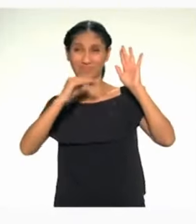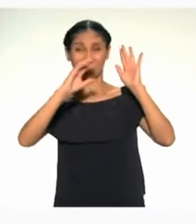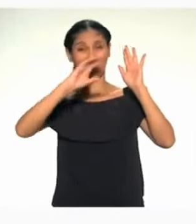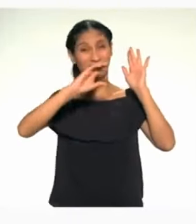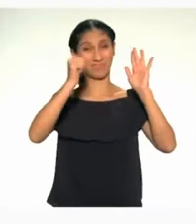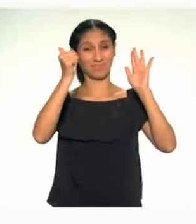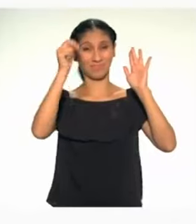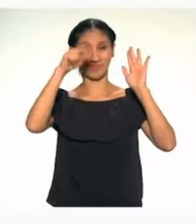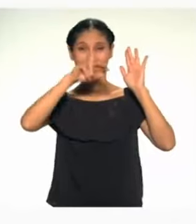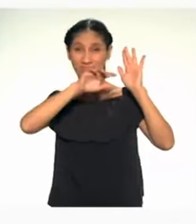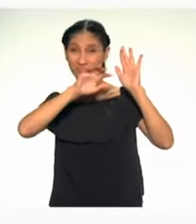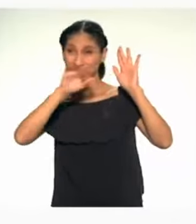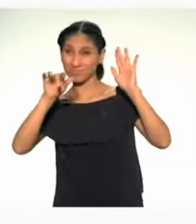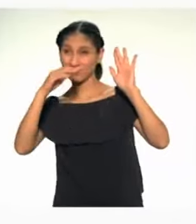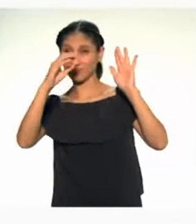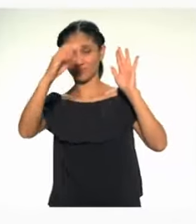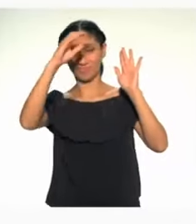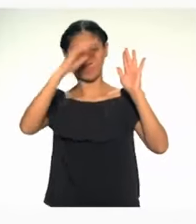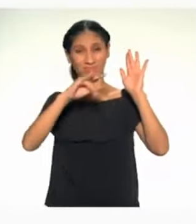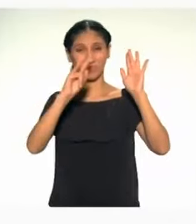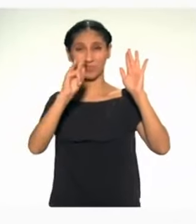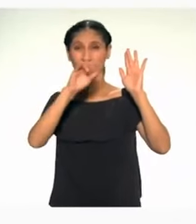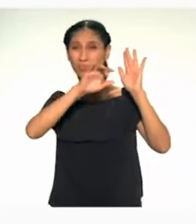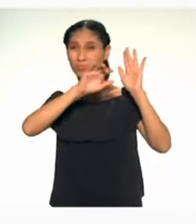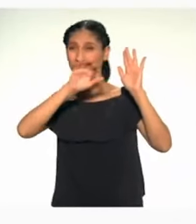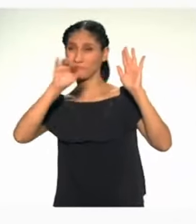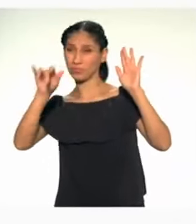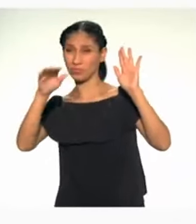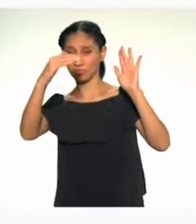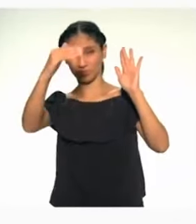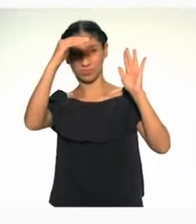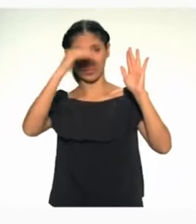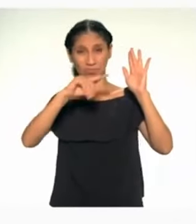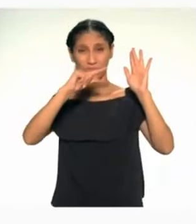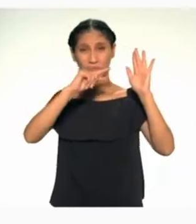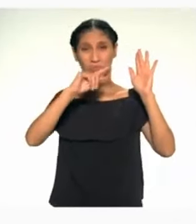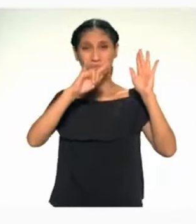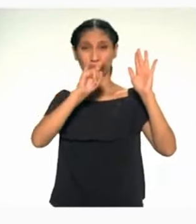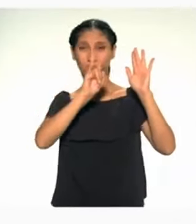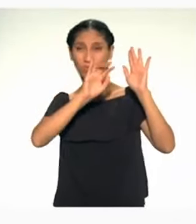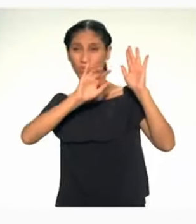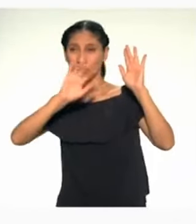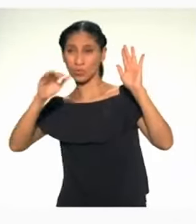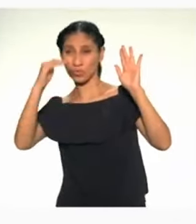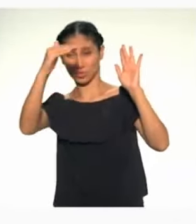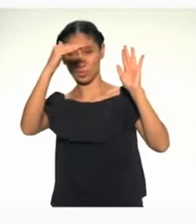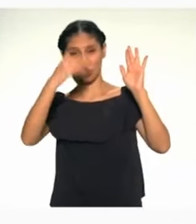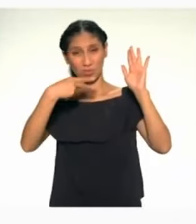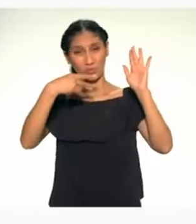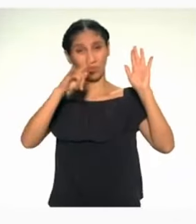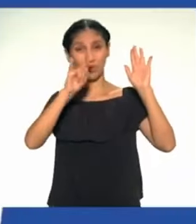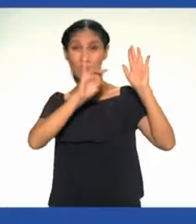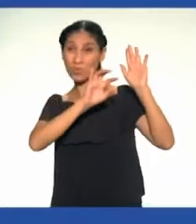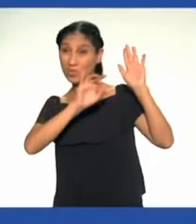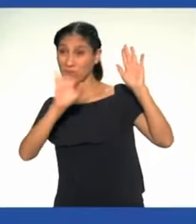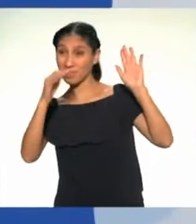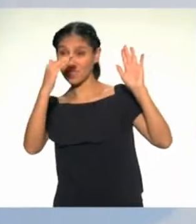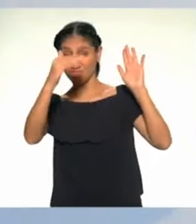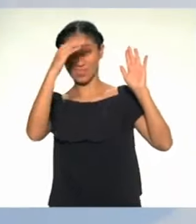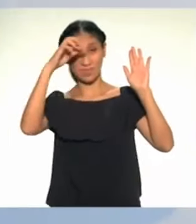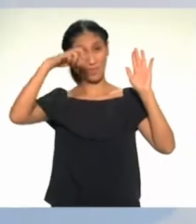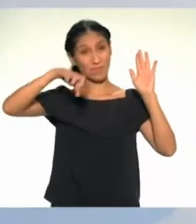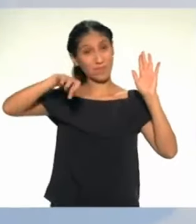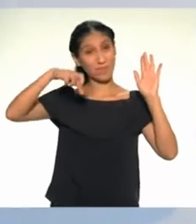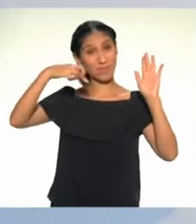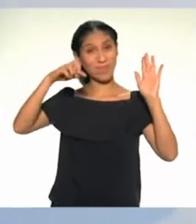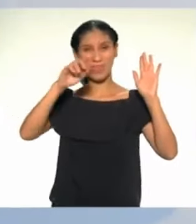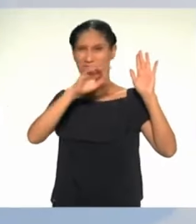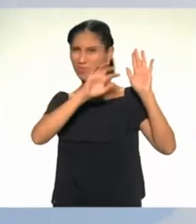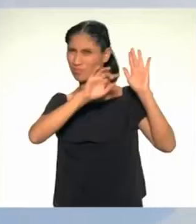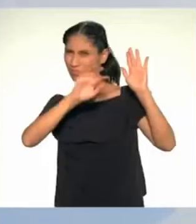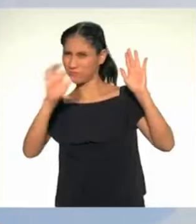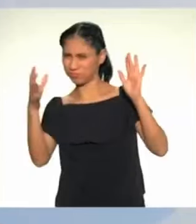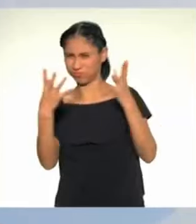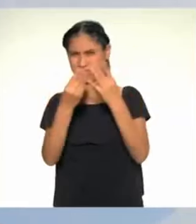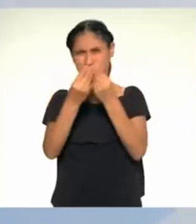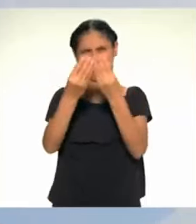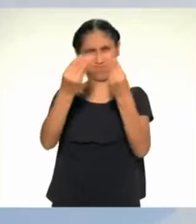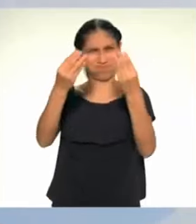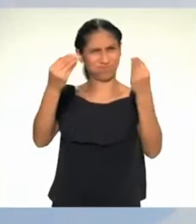el huito, sin dejar de mencionar a la piña y el cacao que son originarios de la Amazonía. ¡Aso!